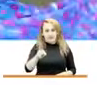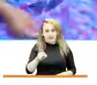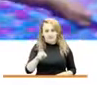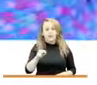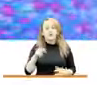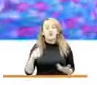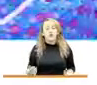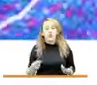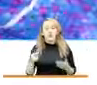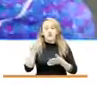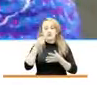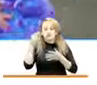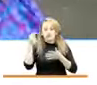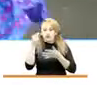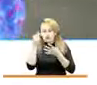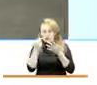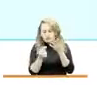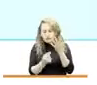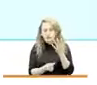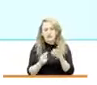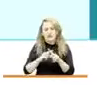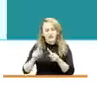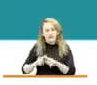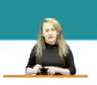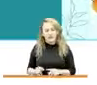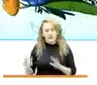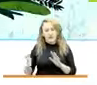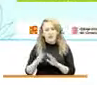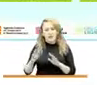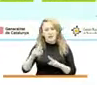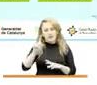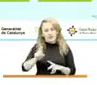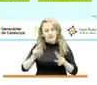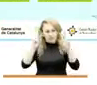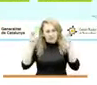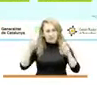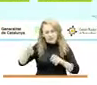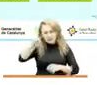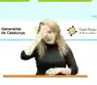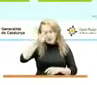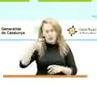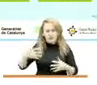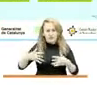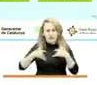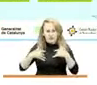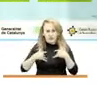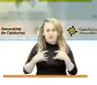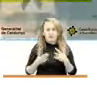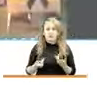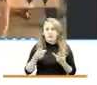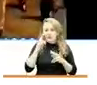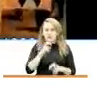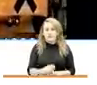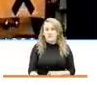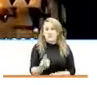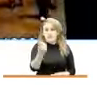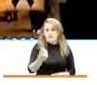aspectos relacionados con el conflicto armado y la memoria de las víctimas que aún no han sido investigados.